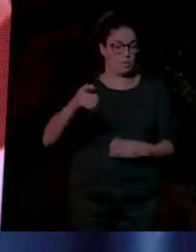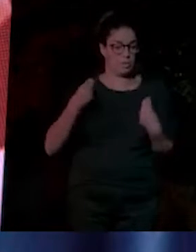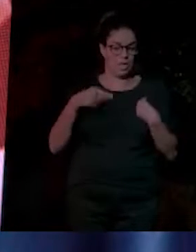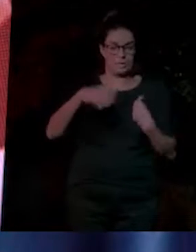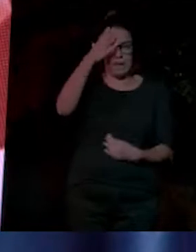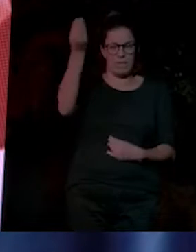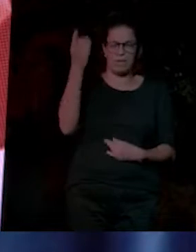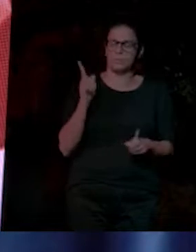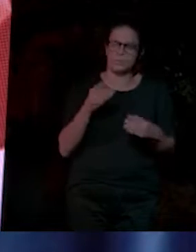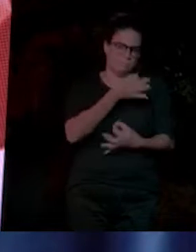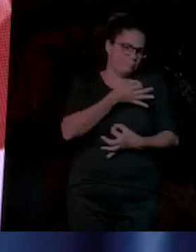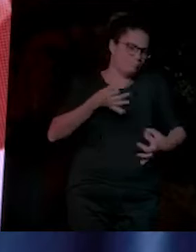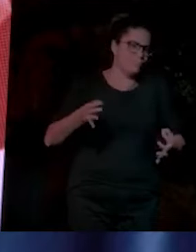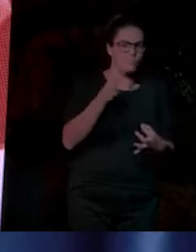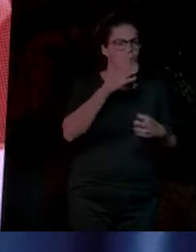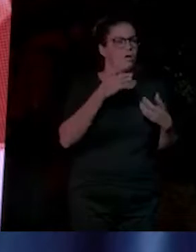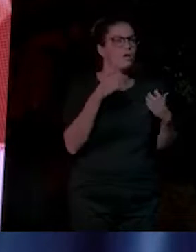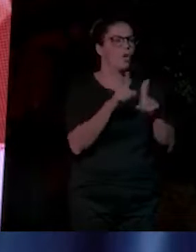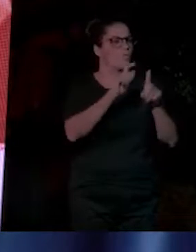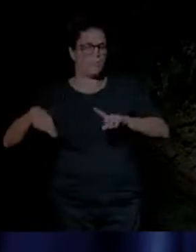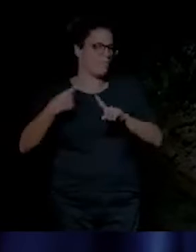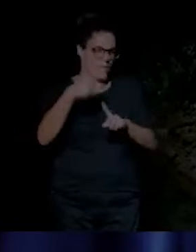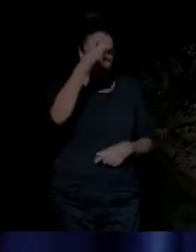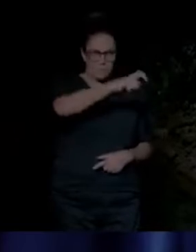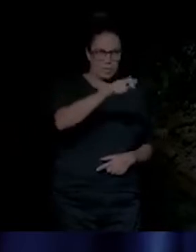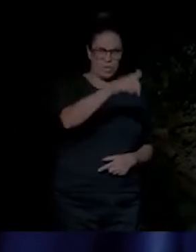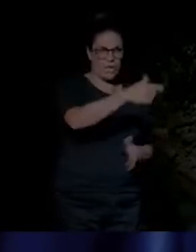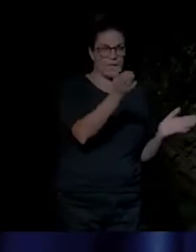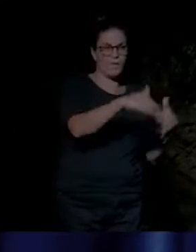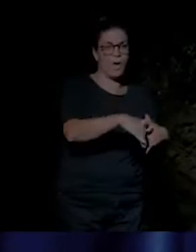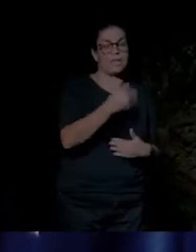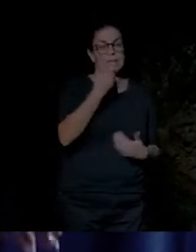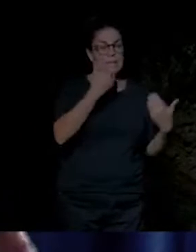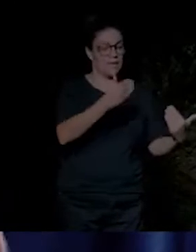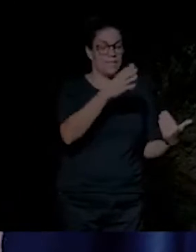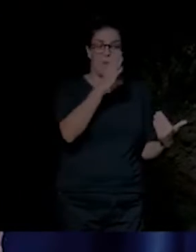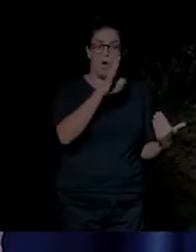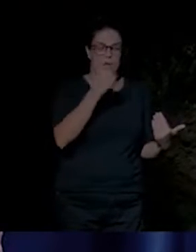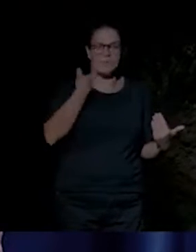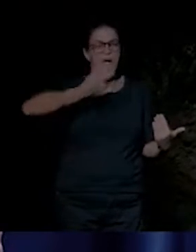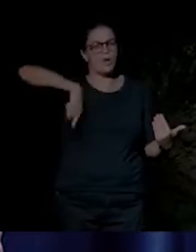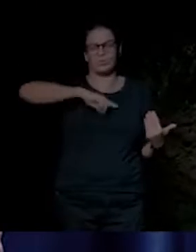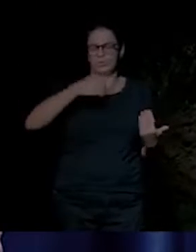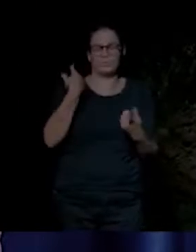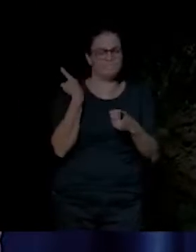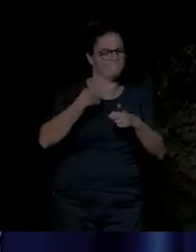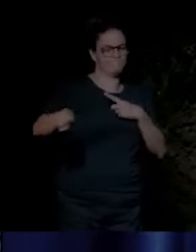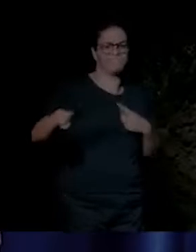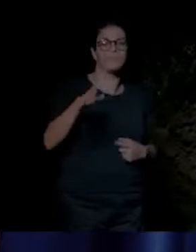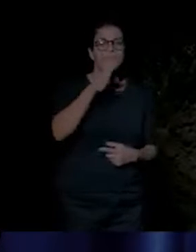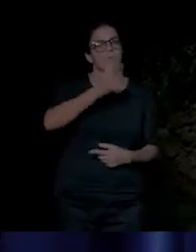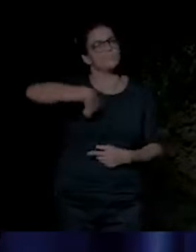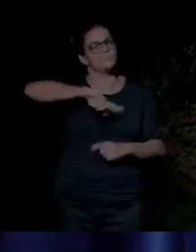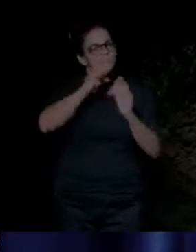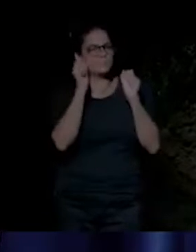un ejemplo de vida y un ejemplo de compromiso. Hemos vuelto a ser los mismos, porque hemos descubierto y nos hemos